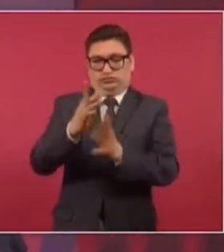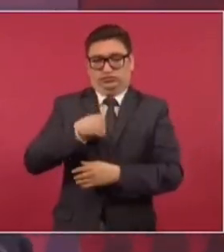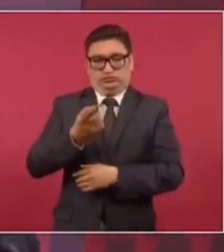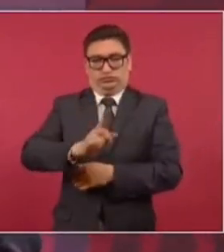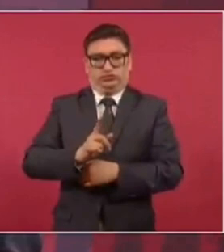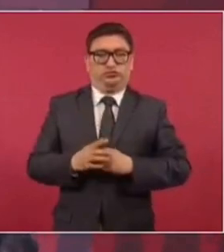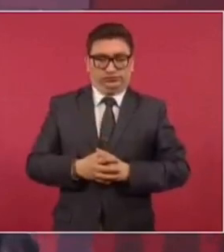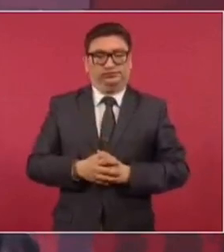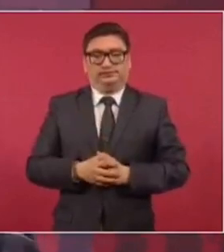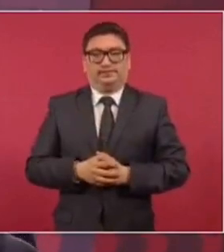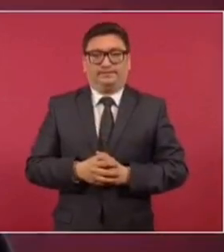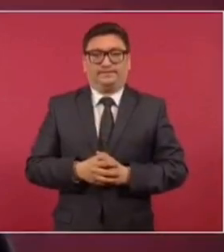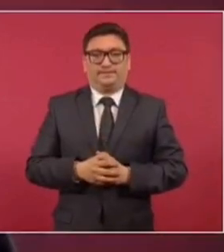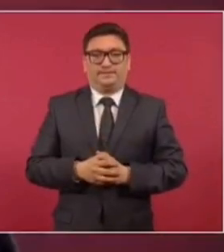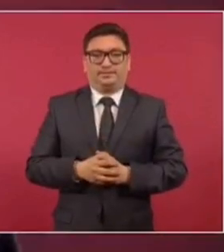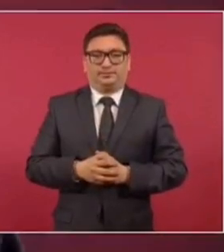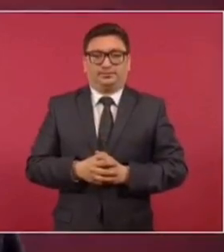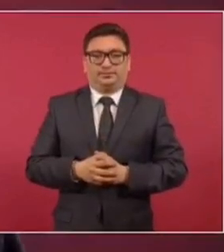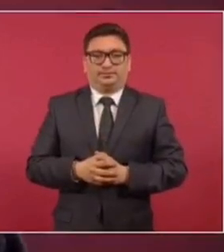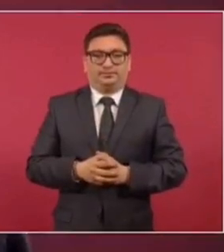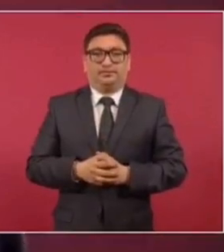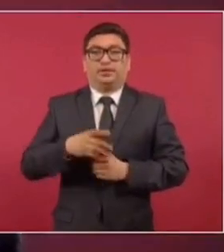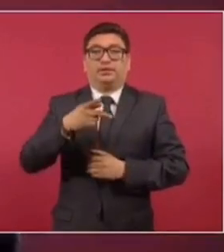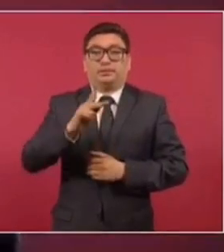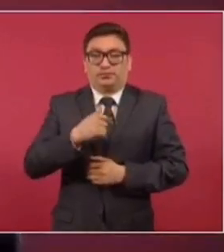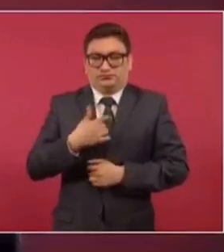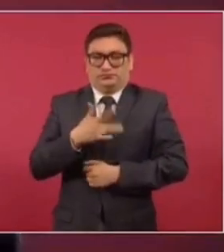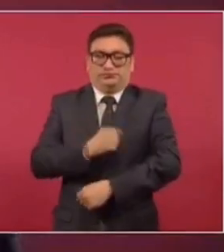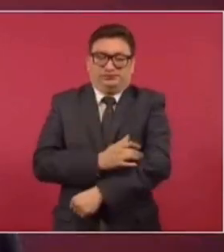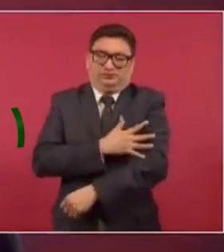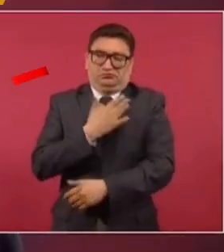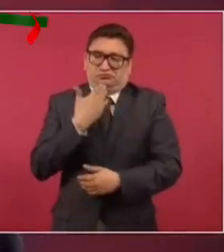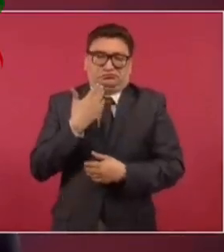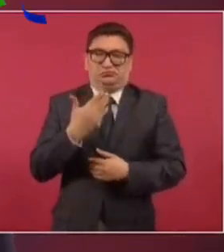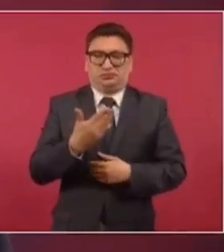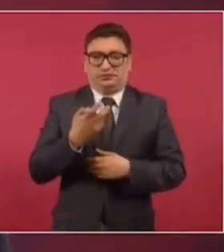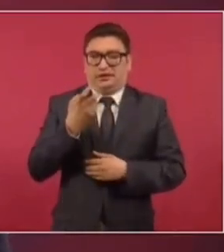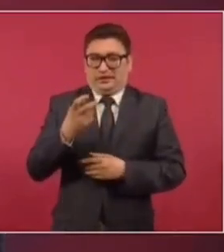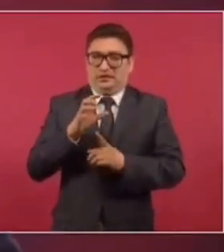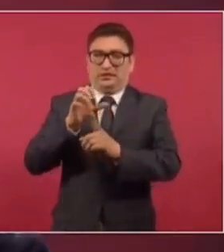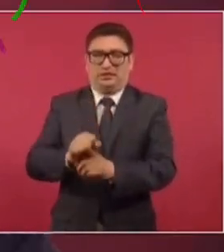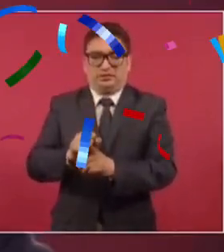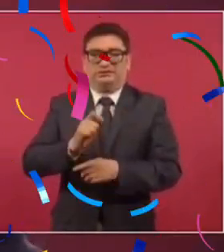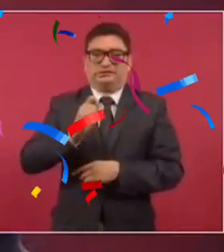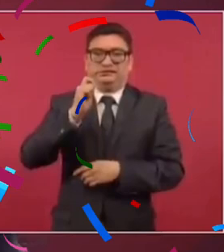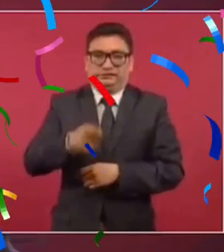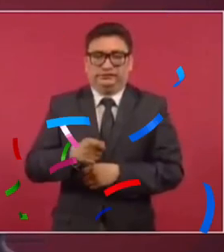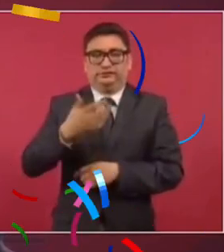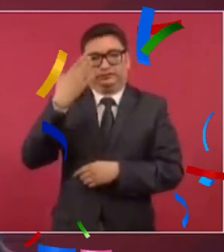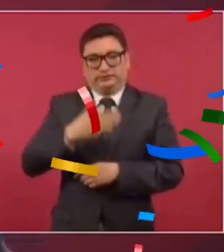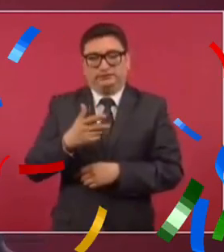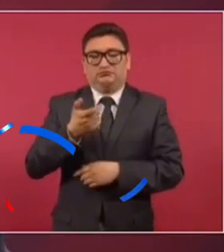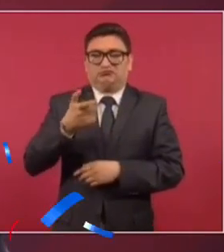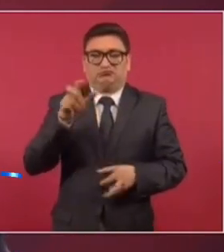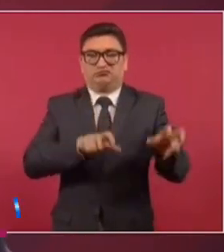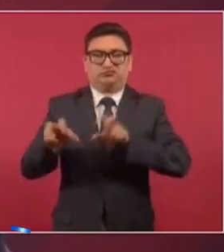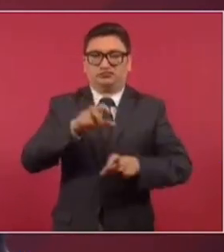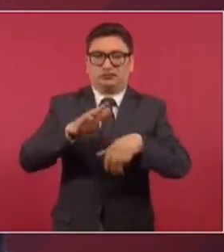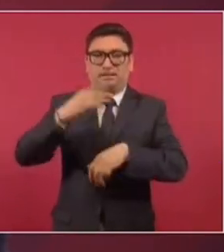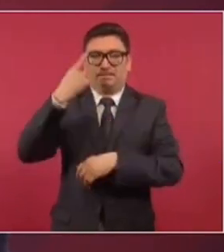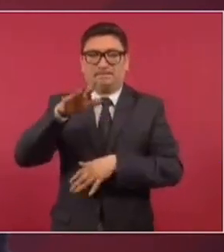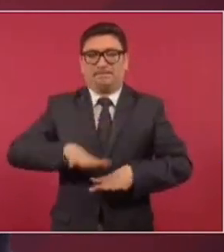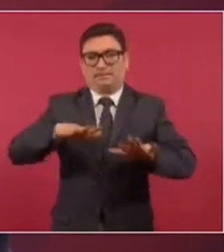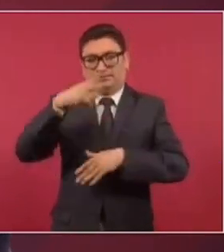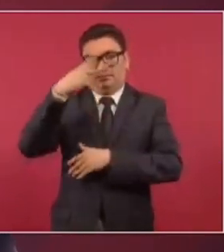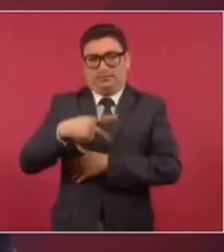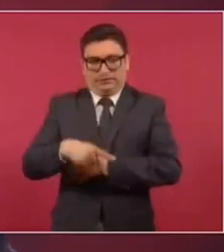este acto, pero estoy satisfecho con lo que se consiguió porque significa más inversión para México,